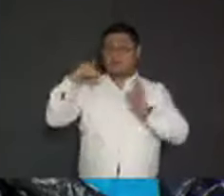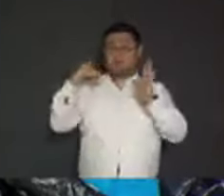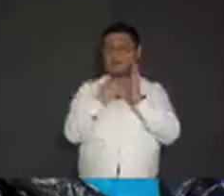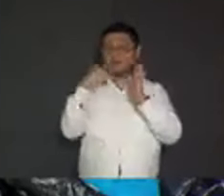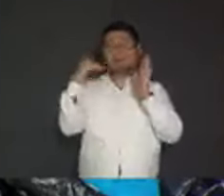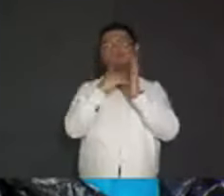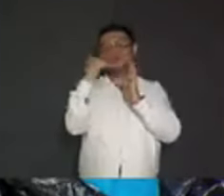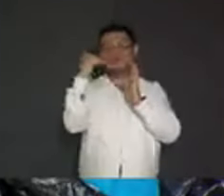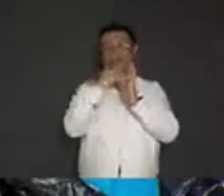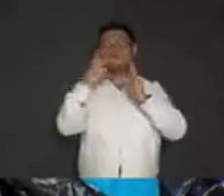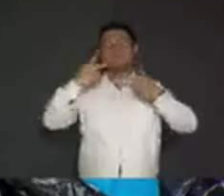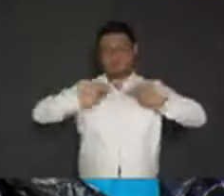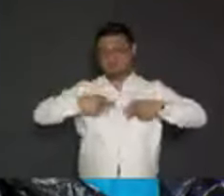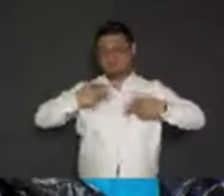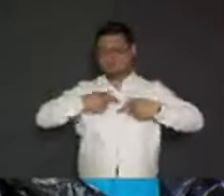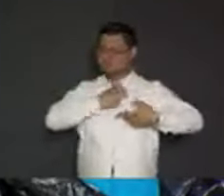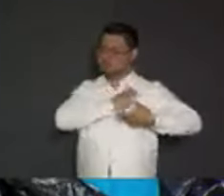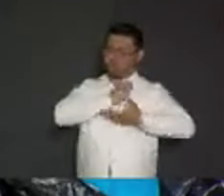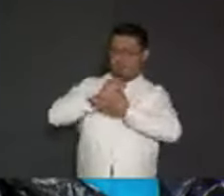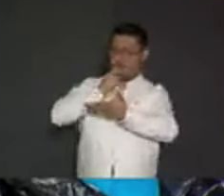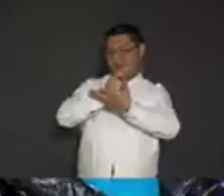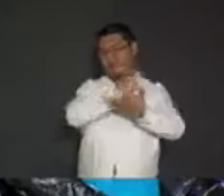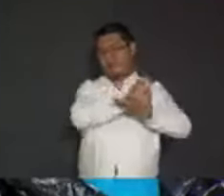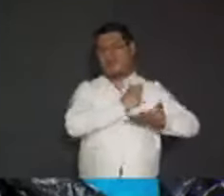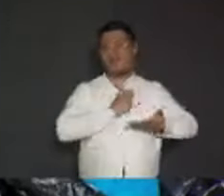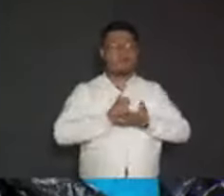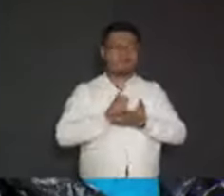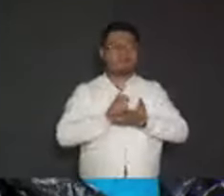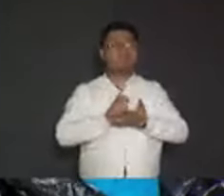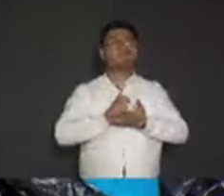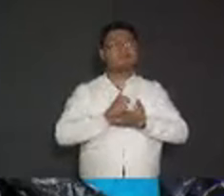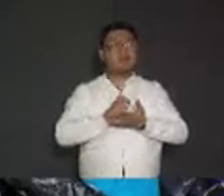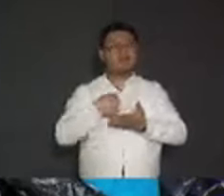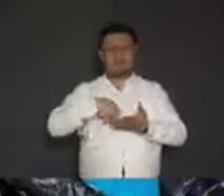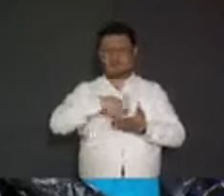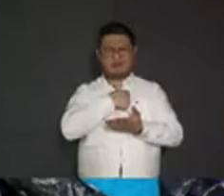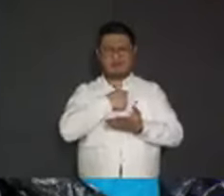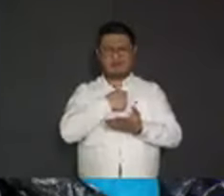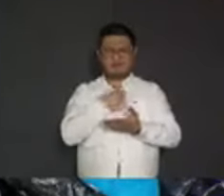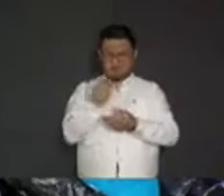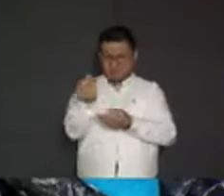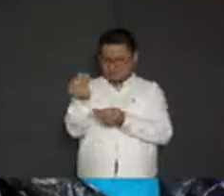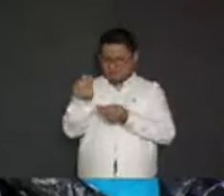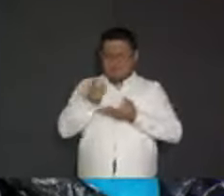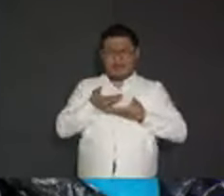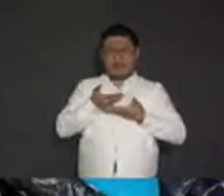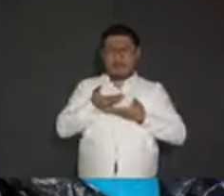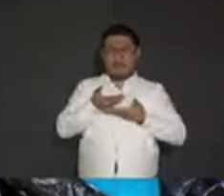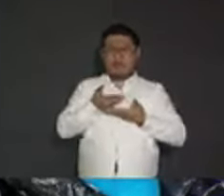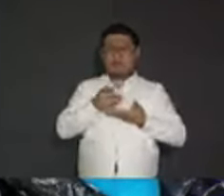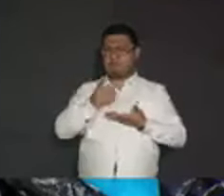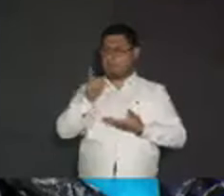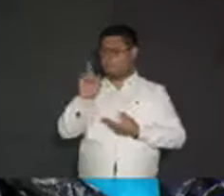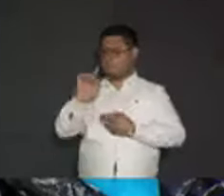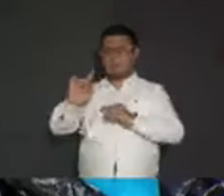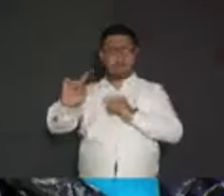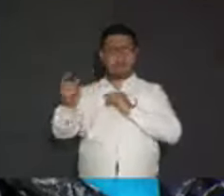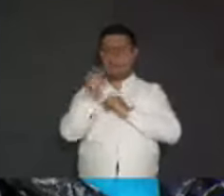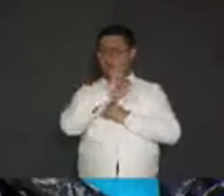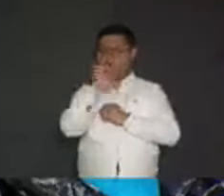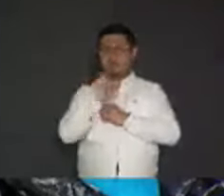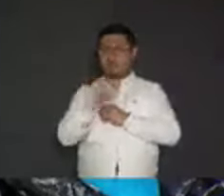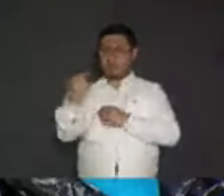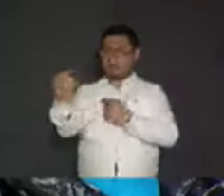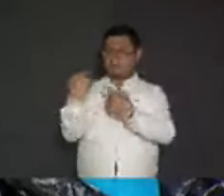a 600 mil yucatecos y no tenemos absolutamente ninguna observación abierta por